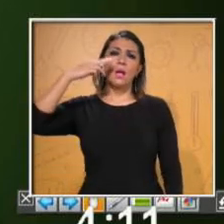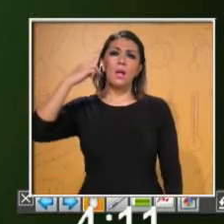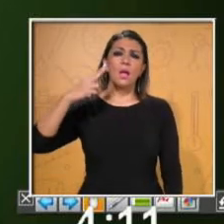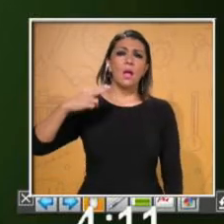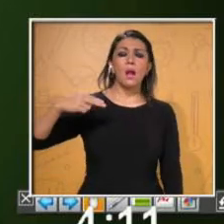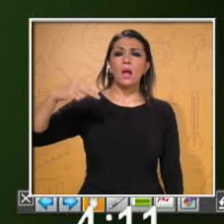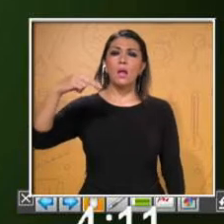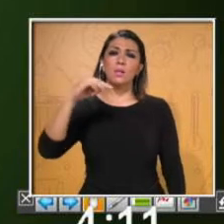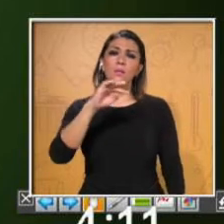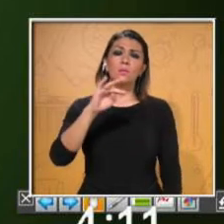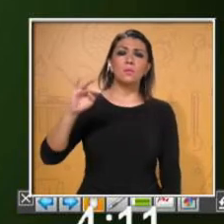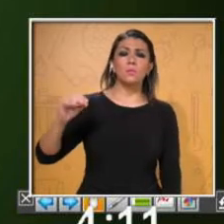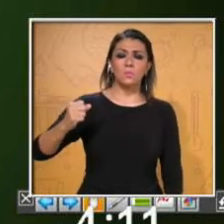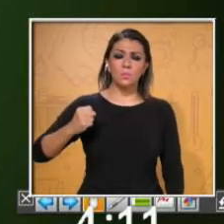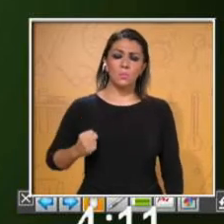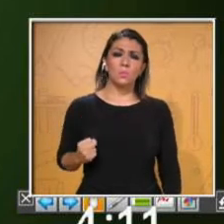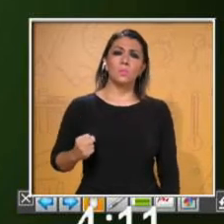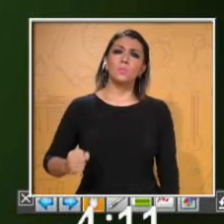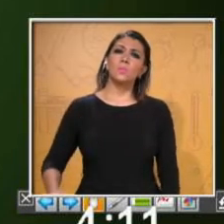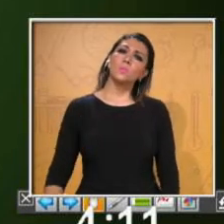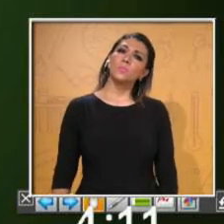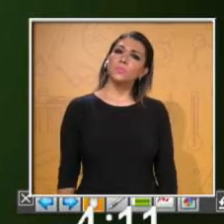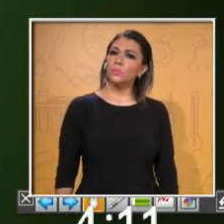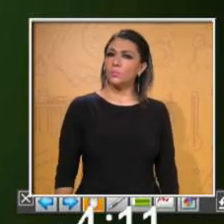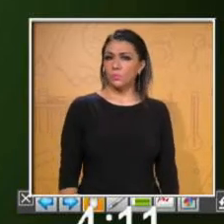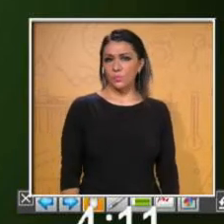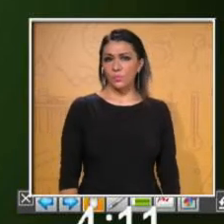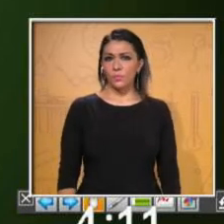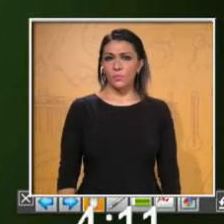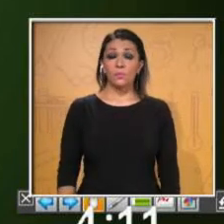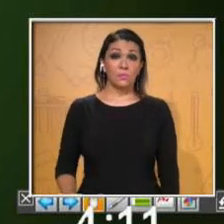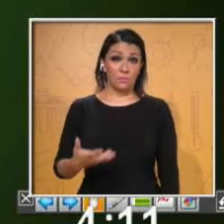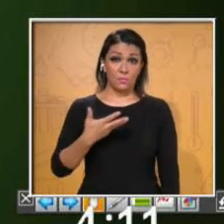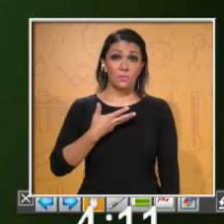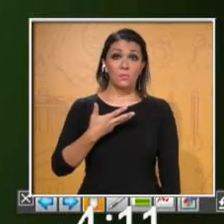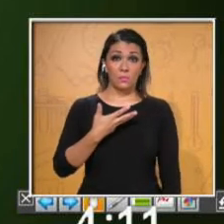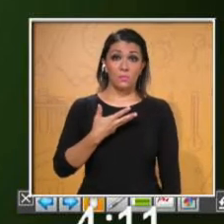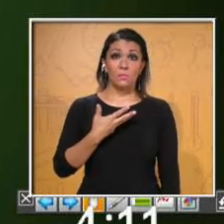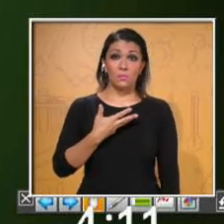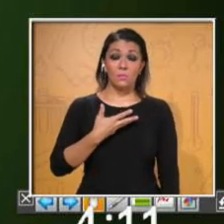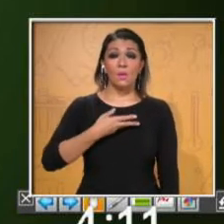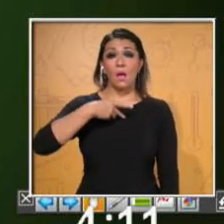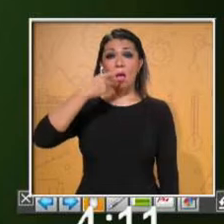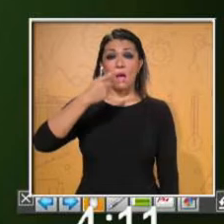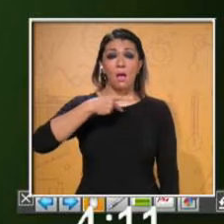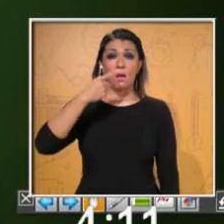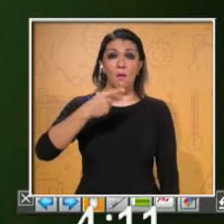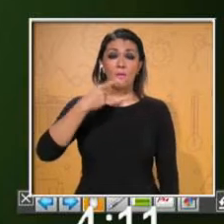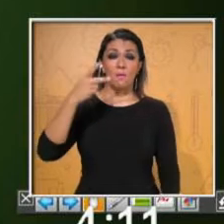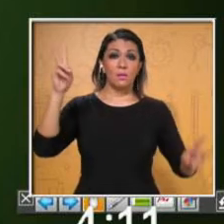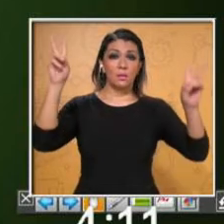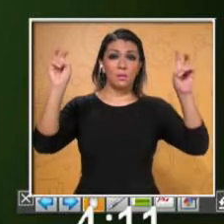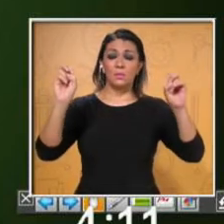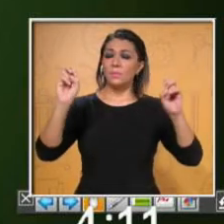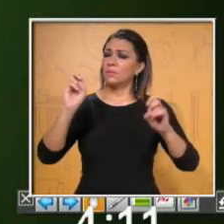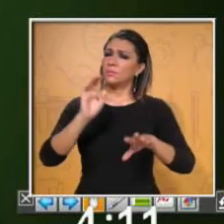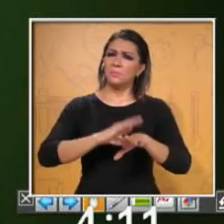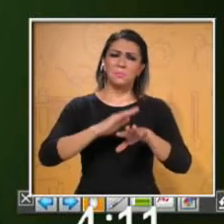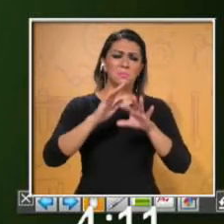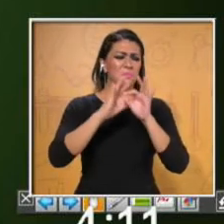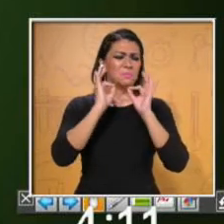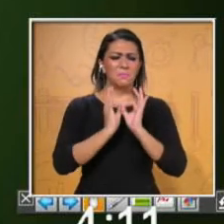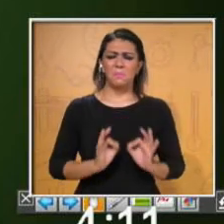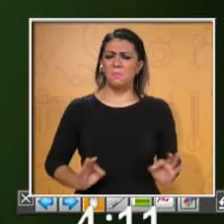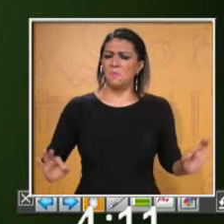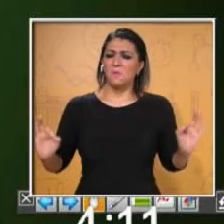as if it were the most interesting thing in the world. Tendrías que hablar de tu tema como si esto fuera lo más interesante en